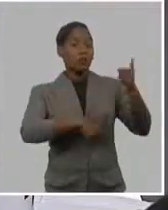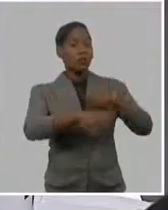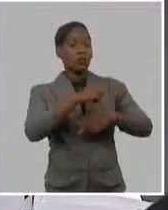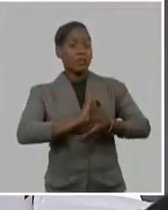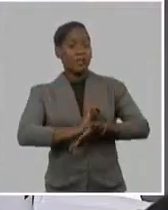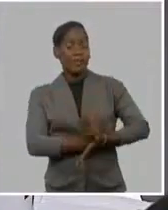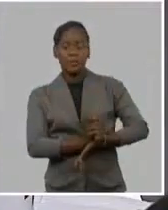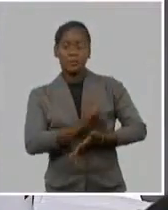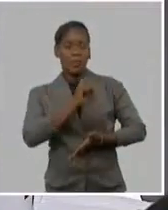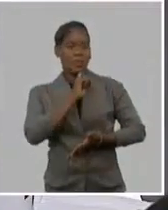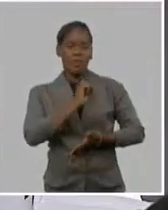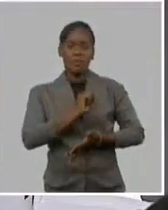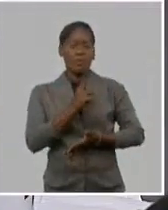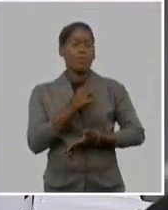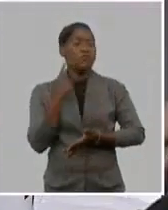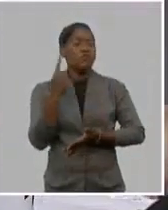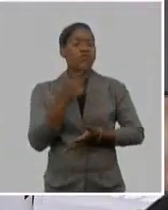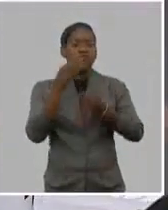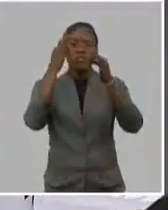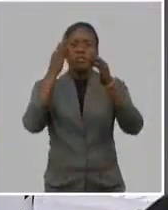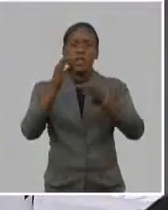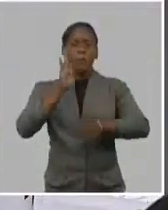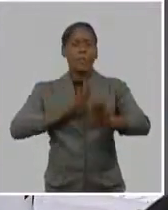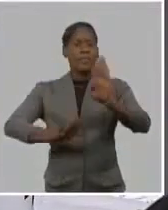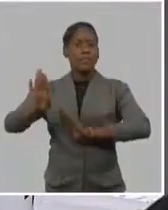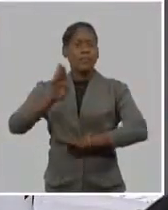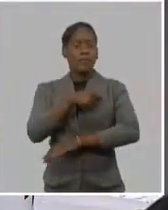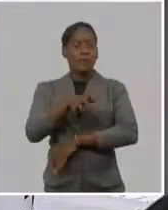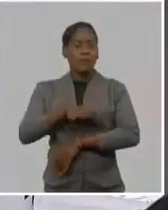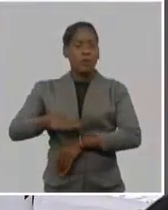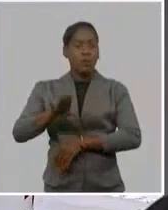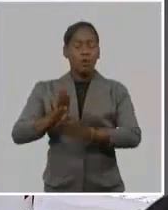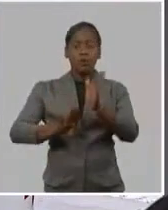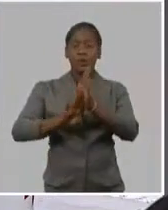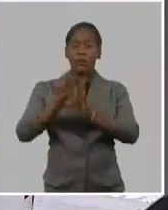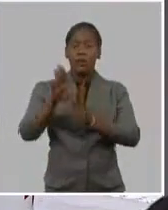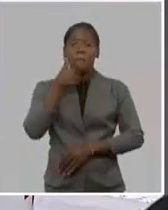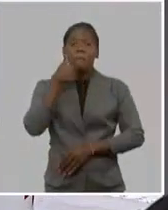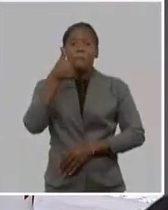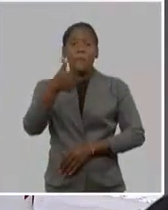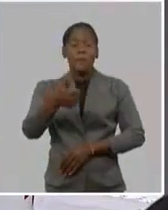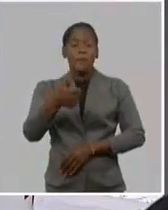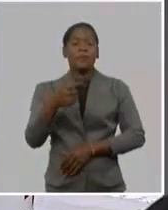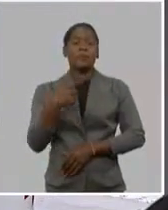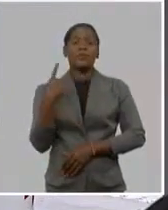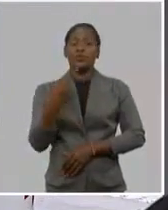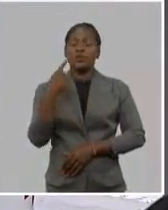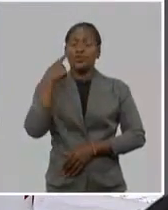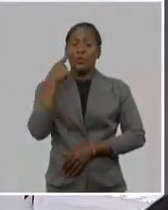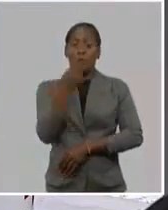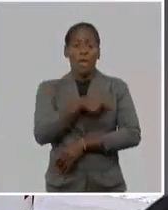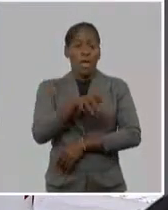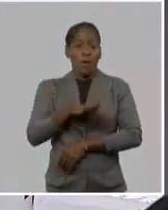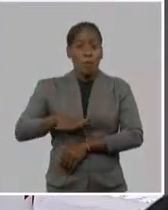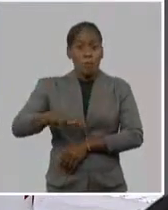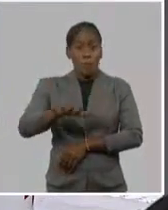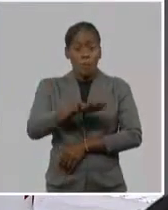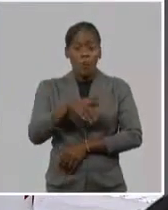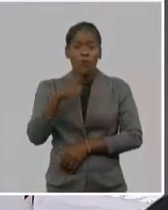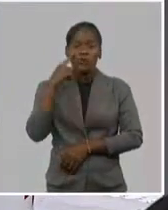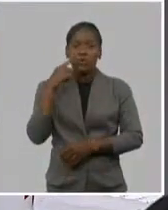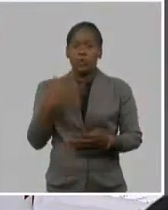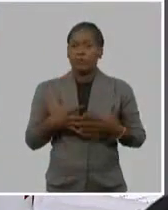a ellos, a quienes han seguido hasta aquí y especialmente a nuestro pueblo valeroso,